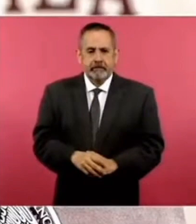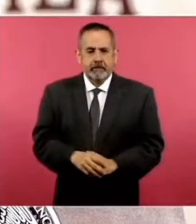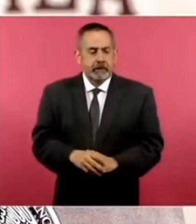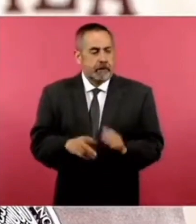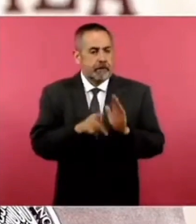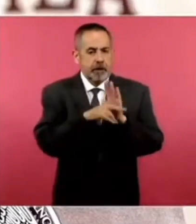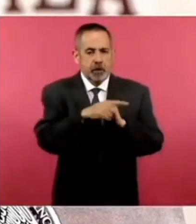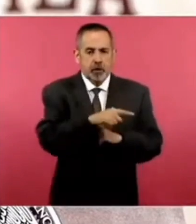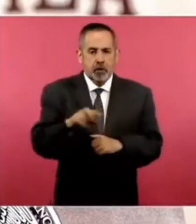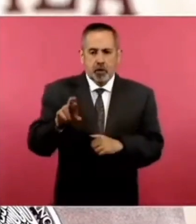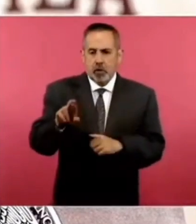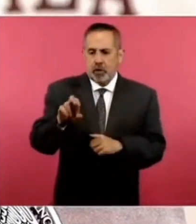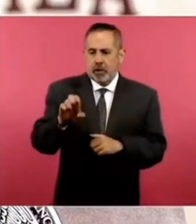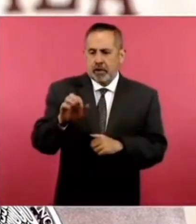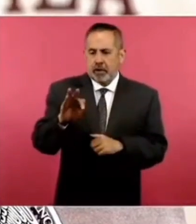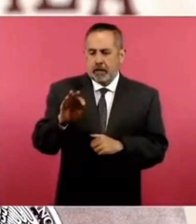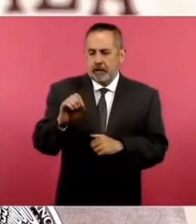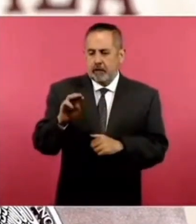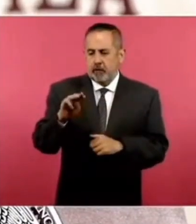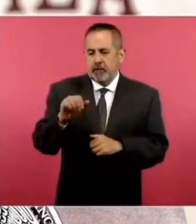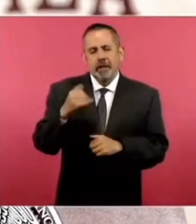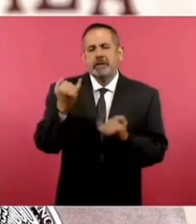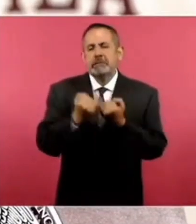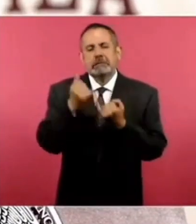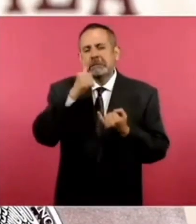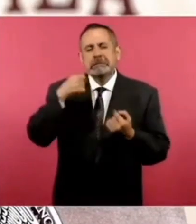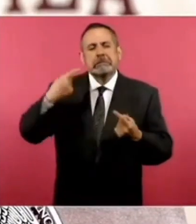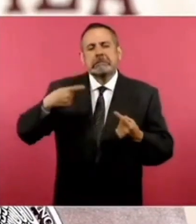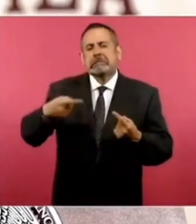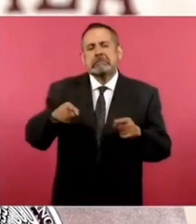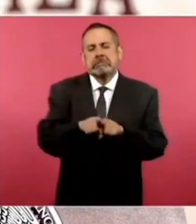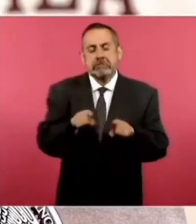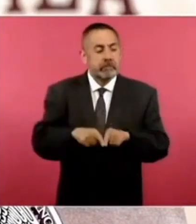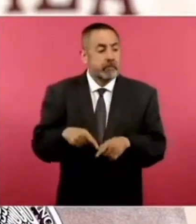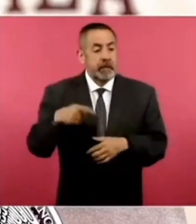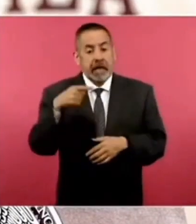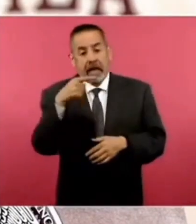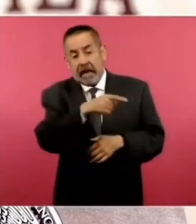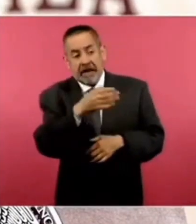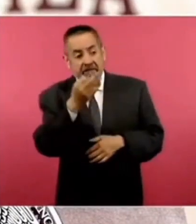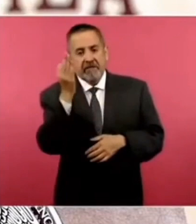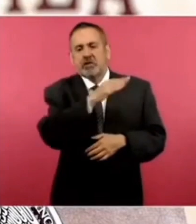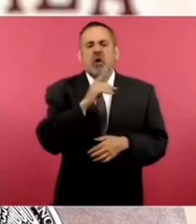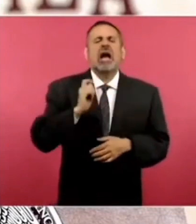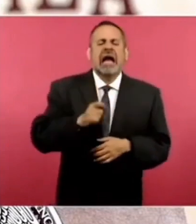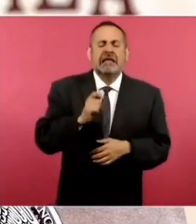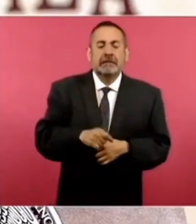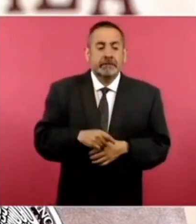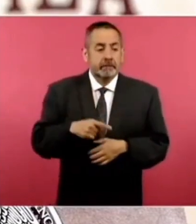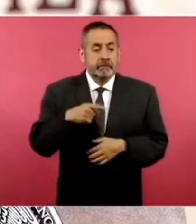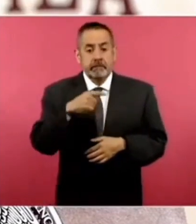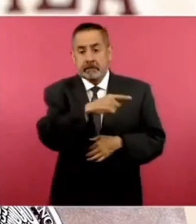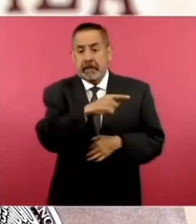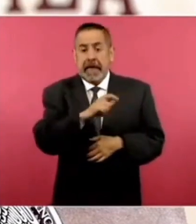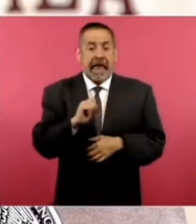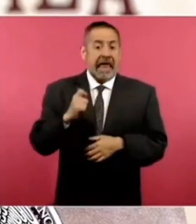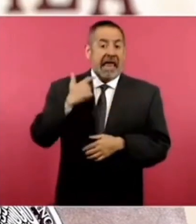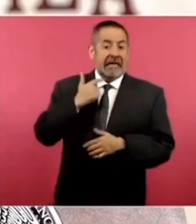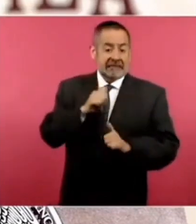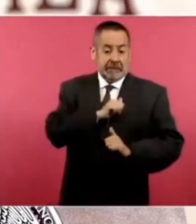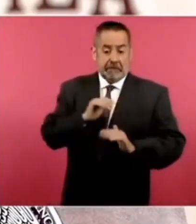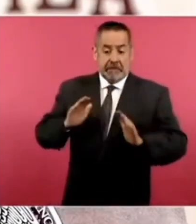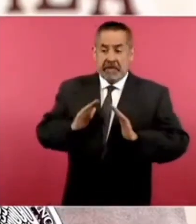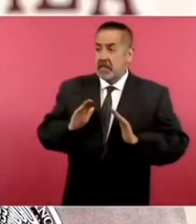Reforma, como casi todas las semanas. Es falso que un exmilitar robara la casa de moneda como